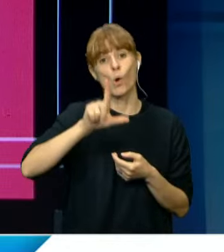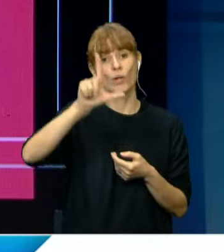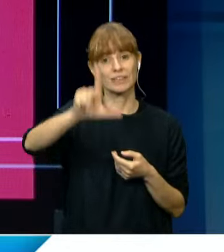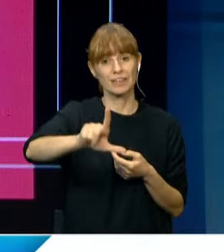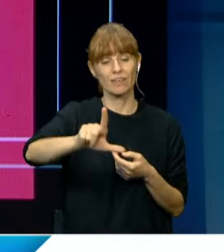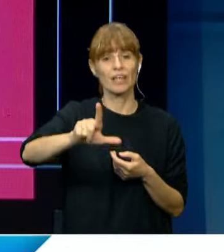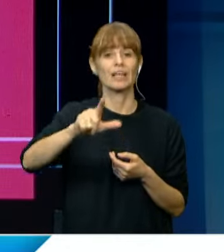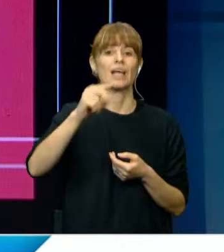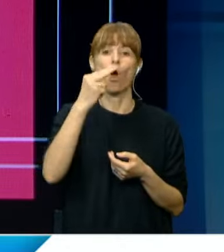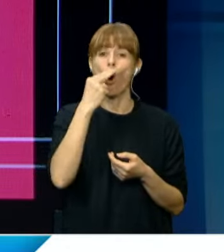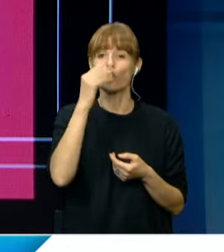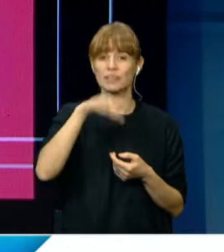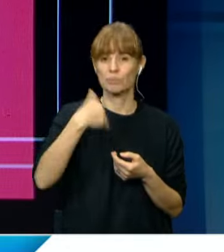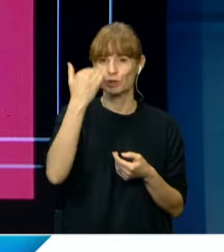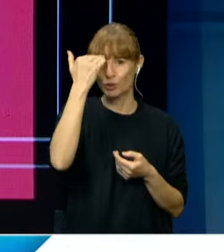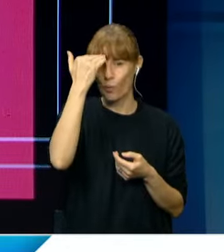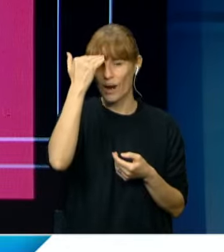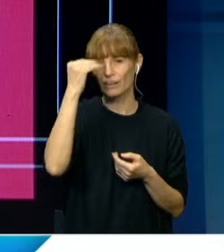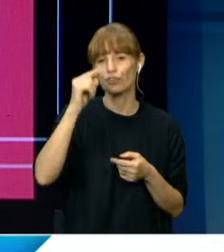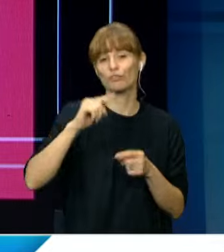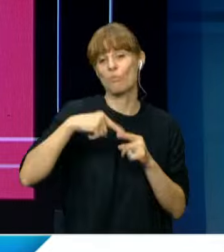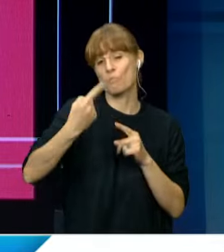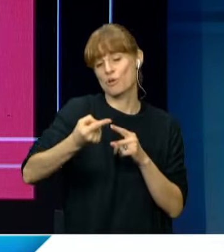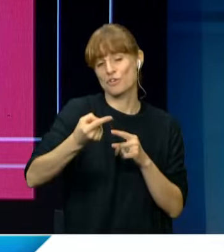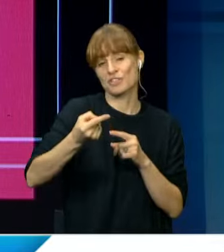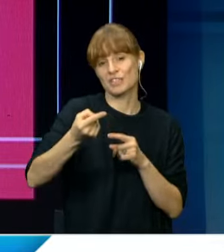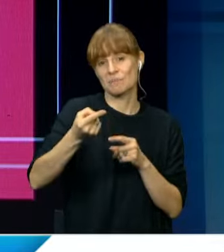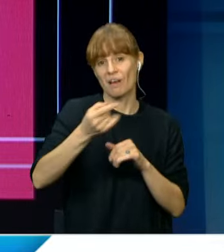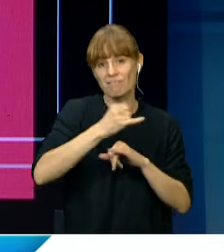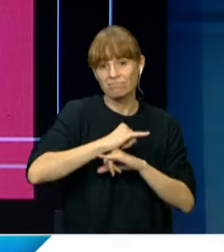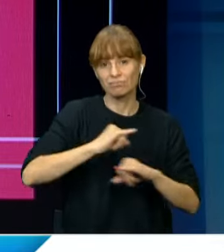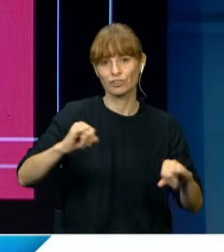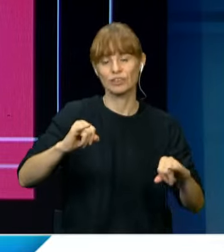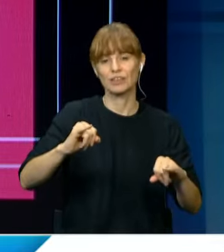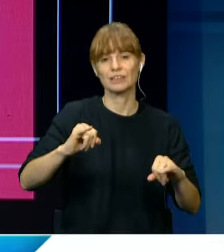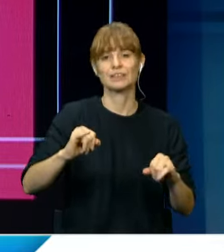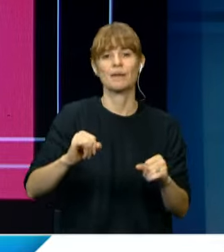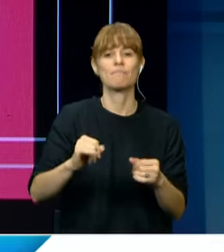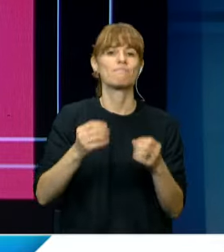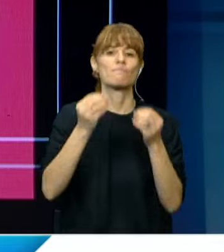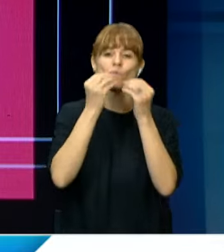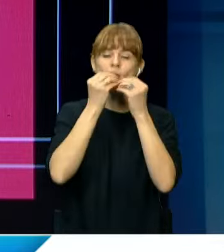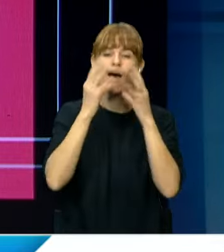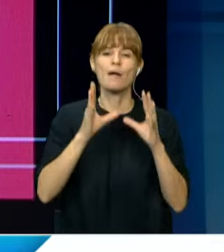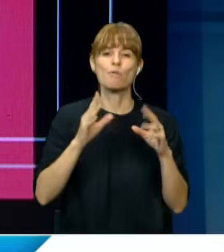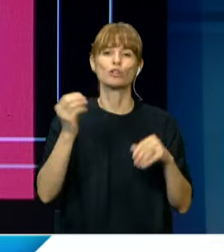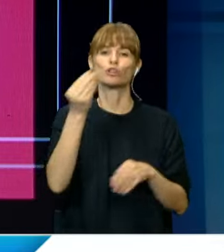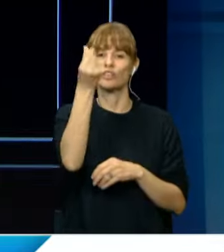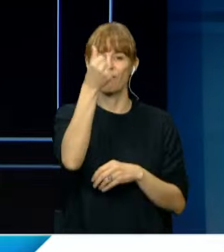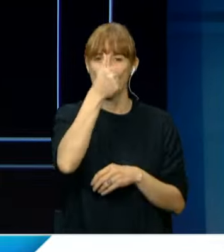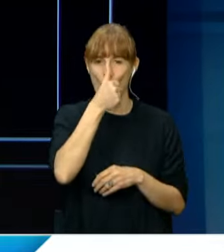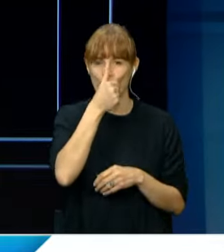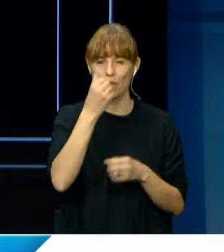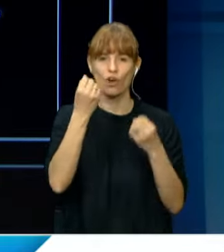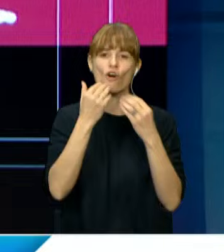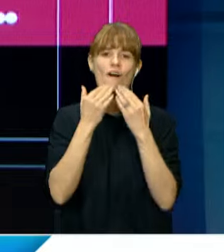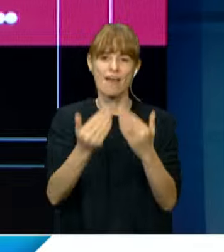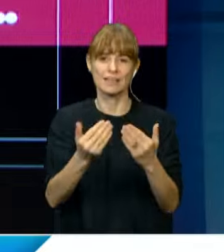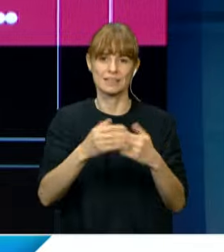las 10.45 en nuestra próxima edición, deseándoles un hermoso fin de semana. Muchísimas gracias.